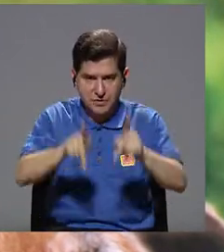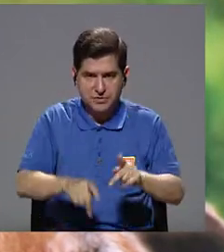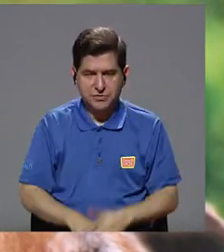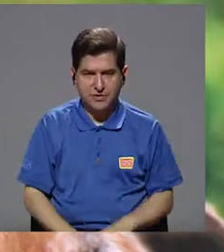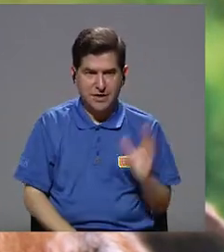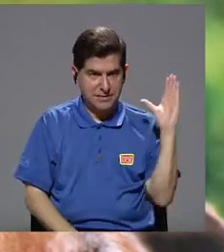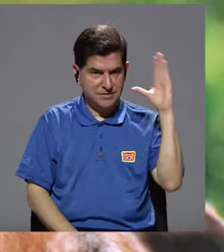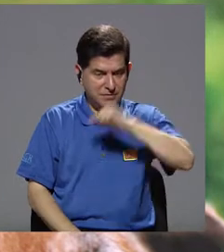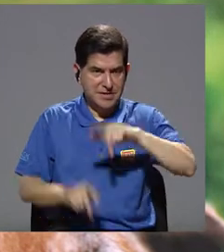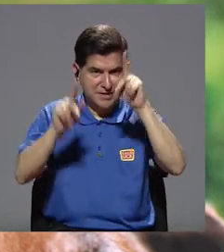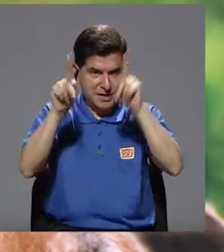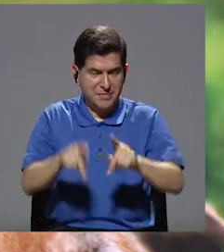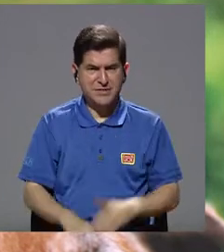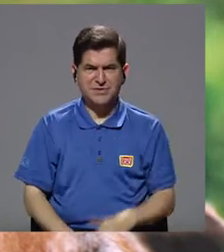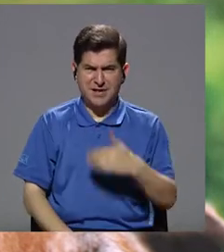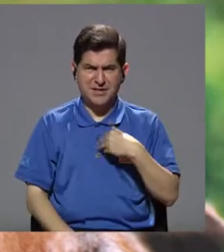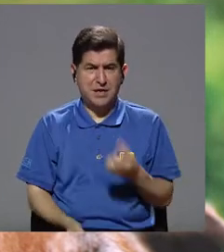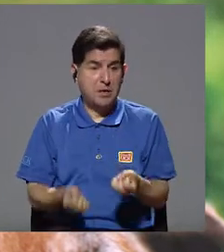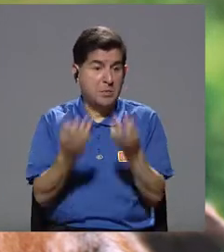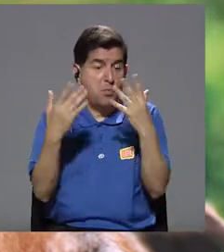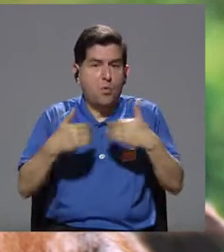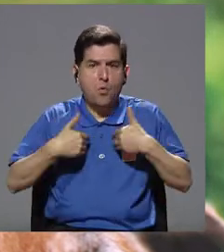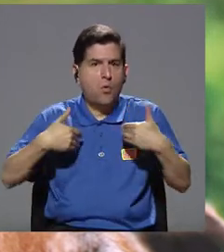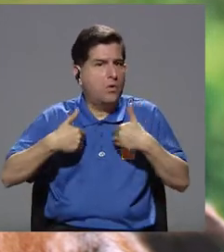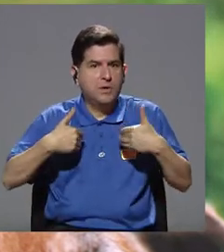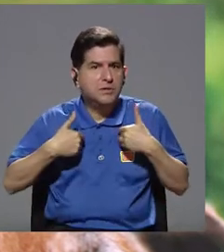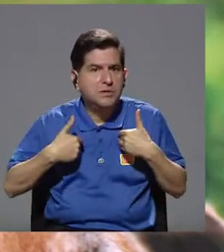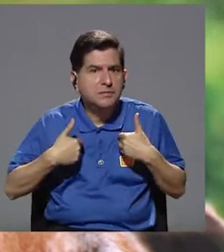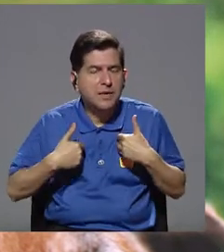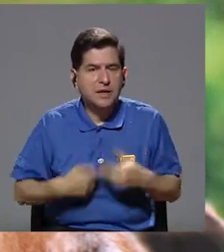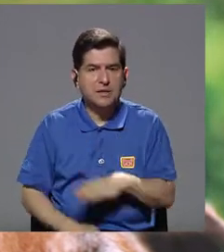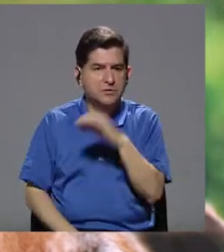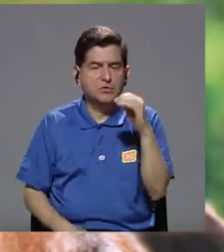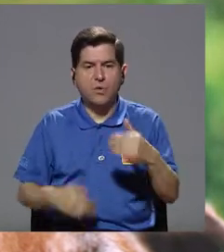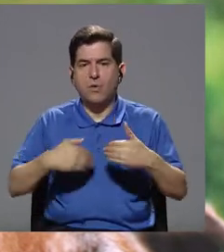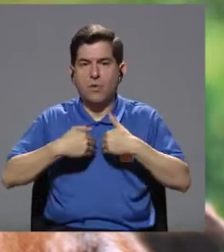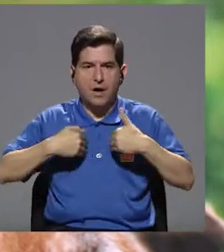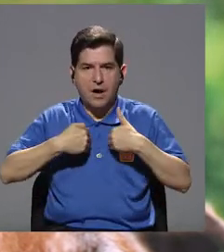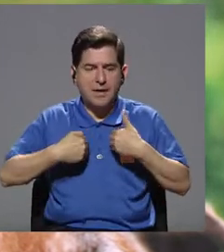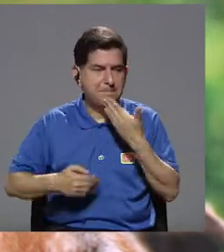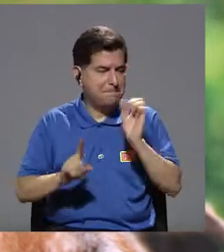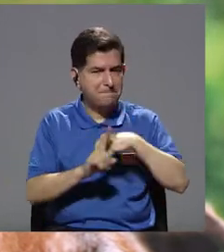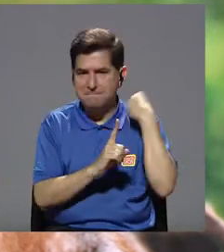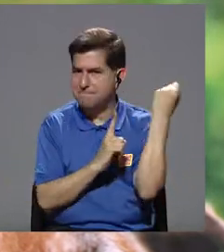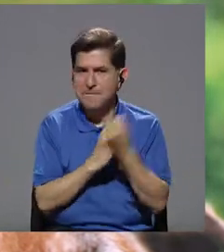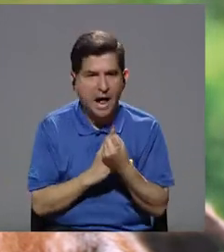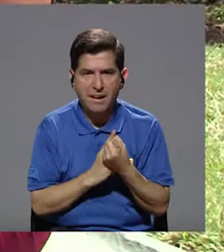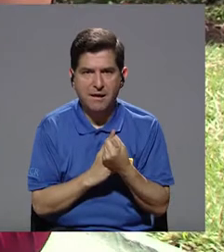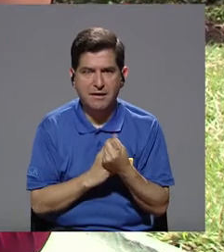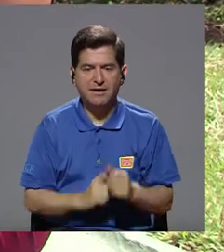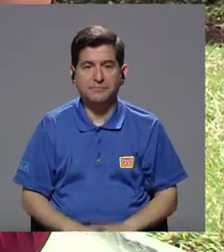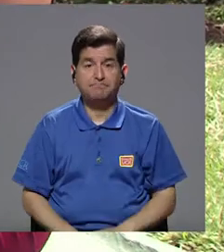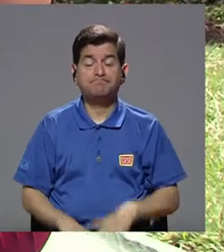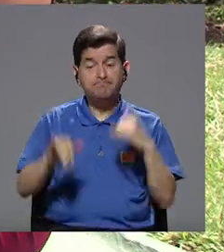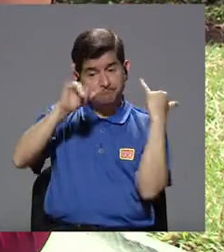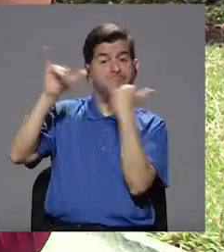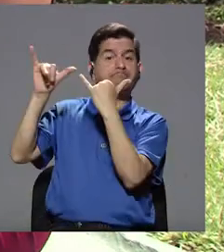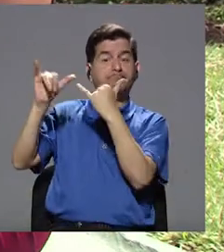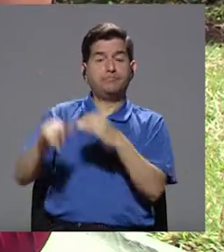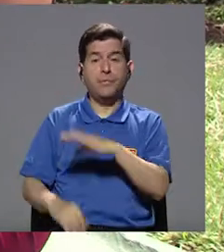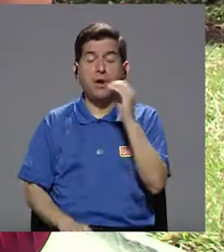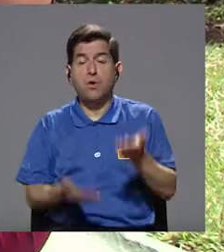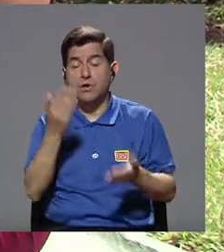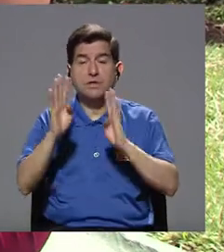población de que si notan que una persona está teniendo más animales de la cuenta o está teniendo animales en muy malas condiciones, pues que pongan la